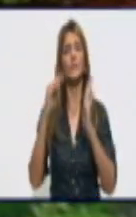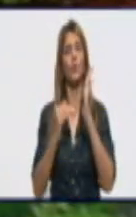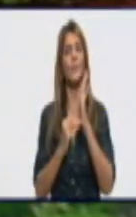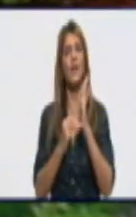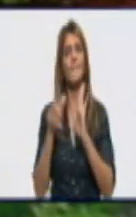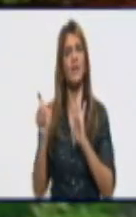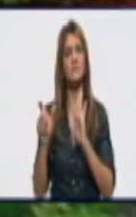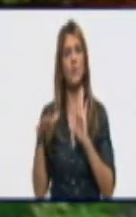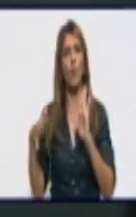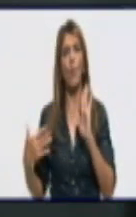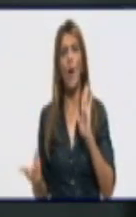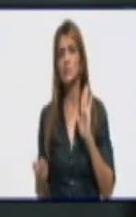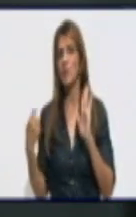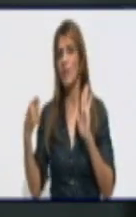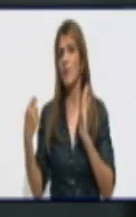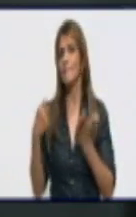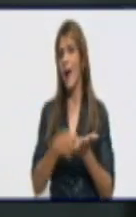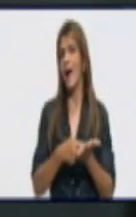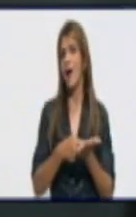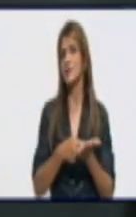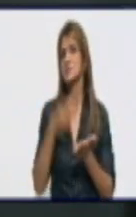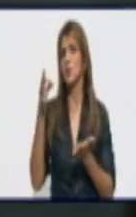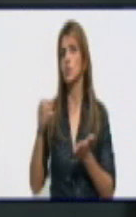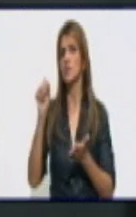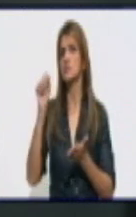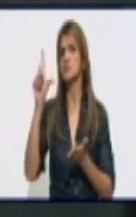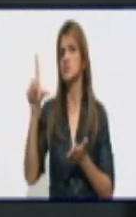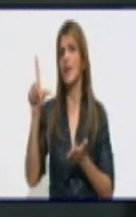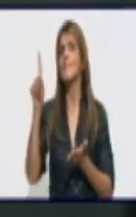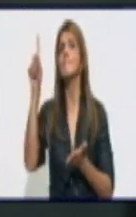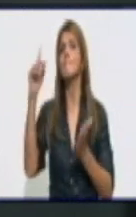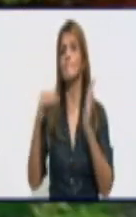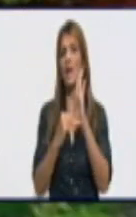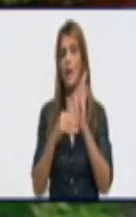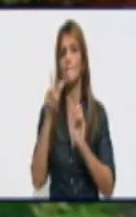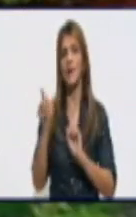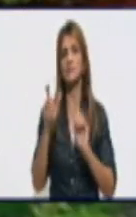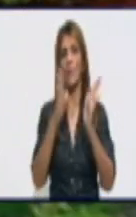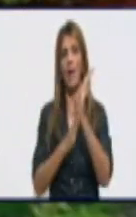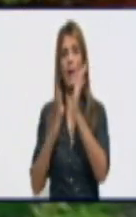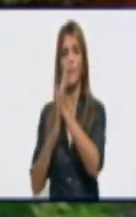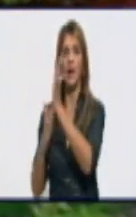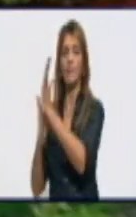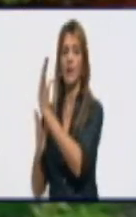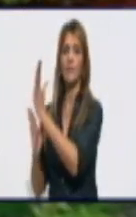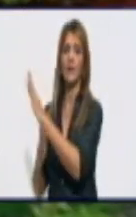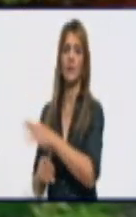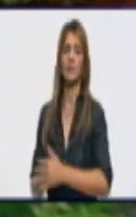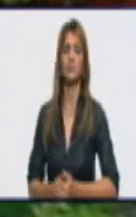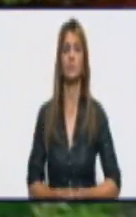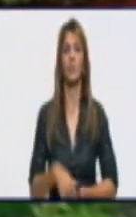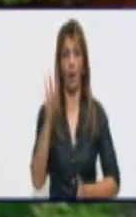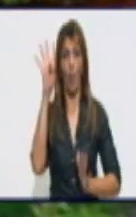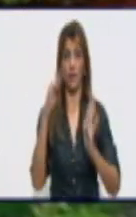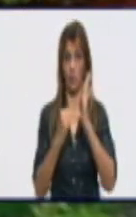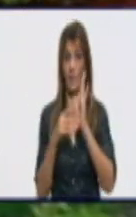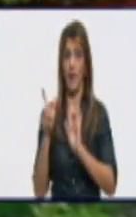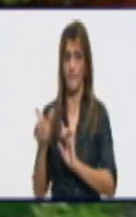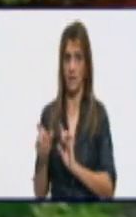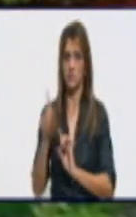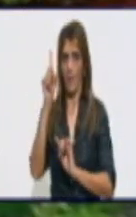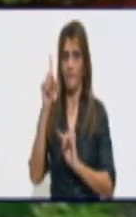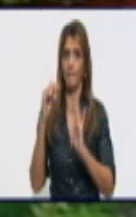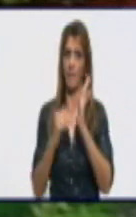¿cuánto tendría que pagar una persona? $4.000 pesos, paga $1.000 pesos mensuales. $1.000 pesos mensuales. Marina, en un momento,